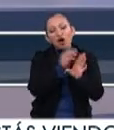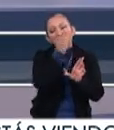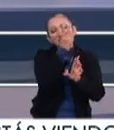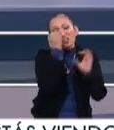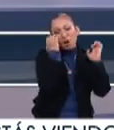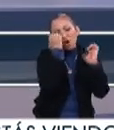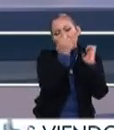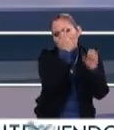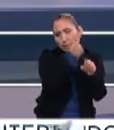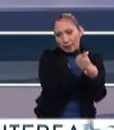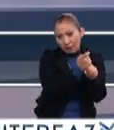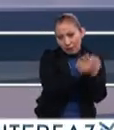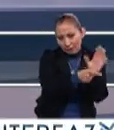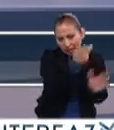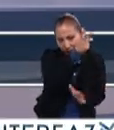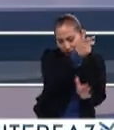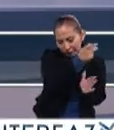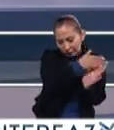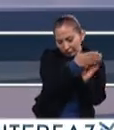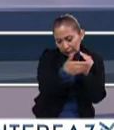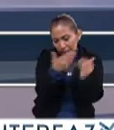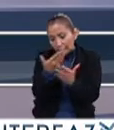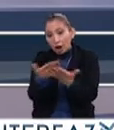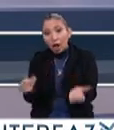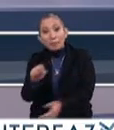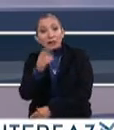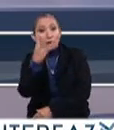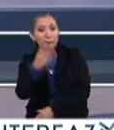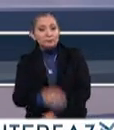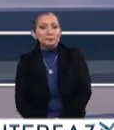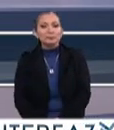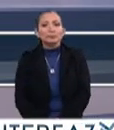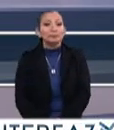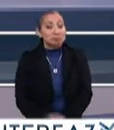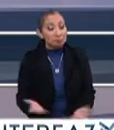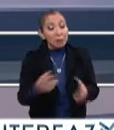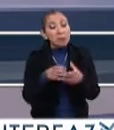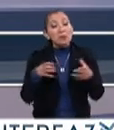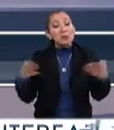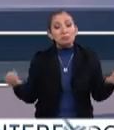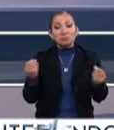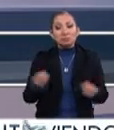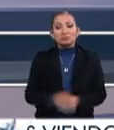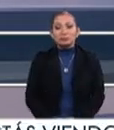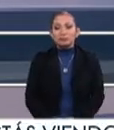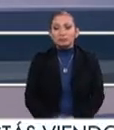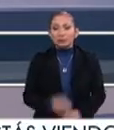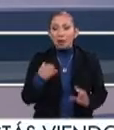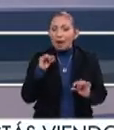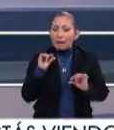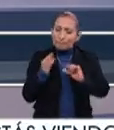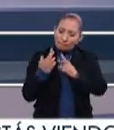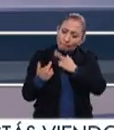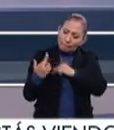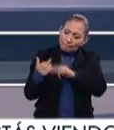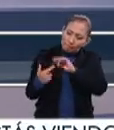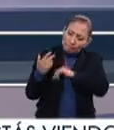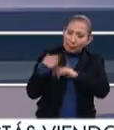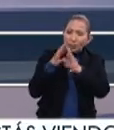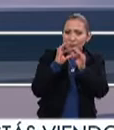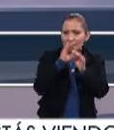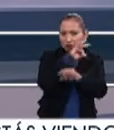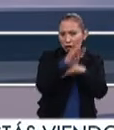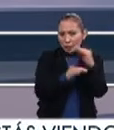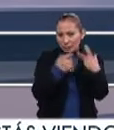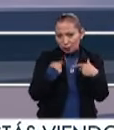tres exposiciones la primera vez y ahora ya estamos en 24, entonces se ha crecido mucho. Vayamos un pasito atrás para explicarle a